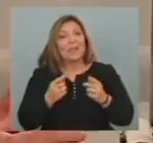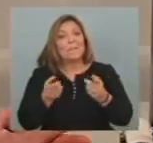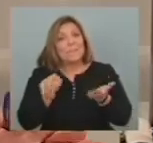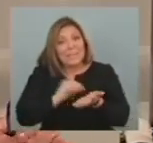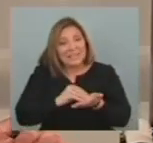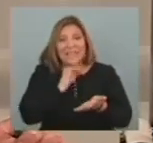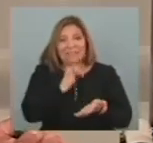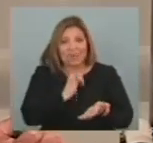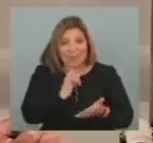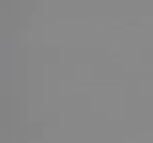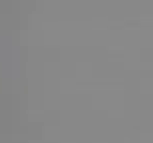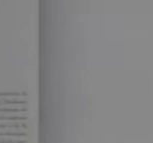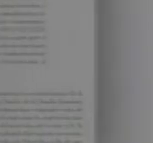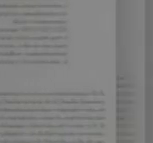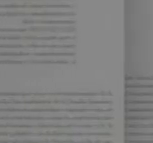más Info TNU